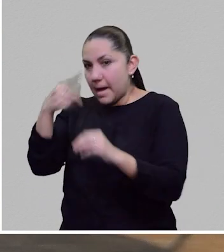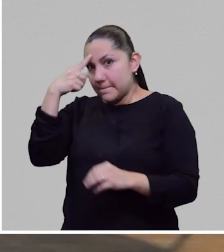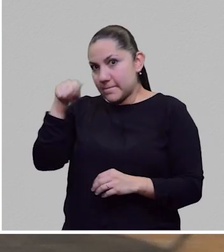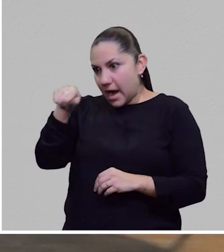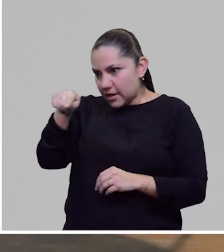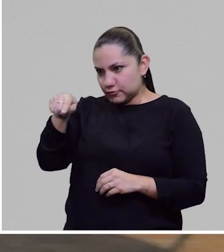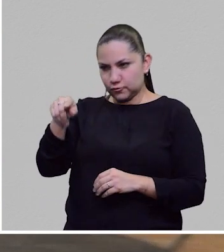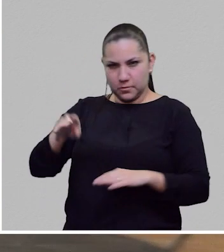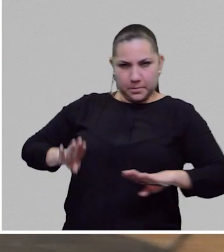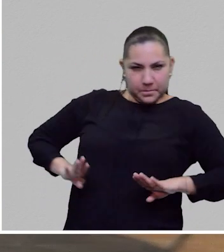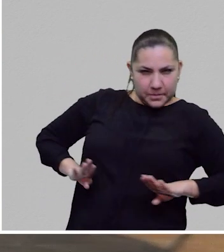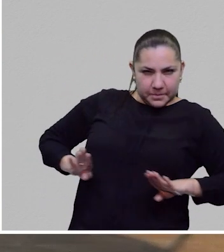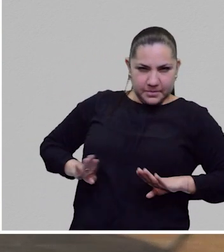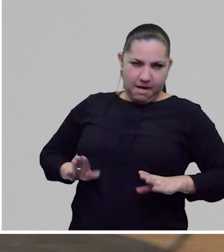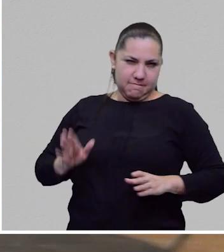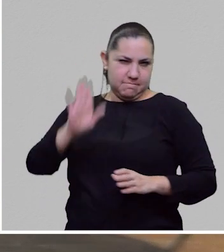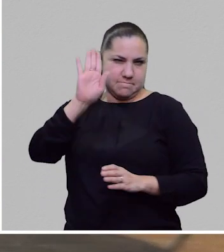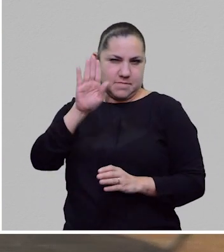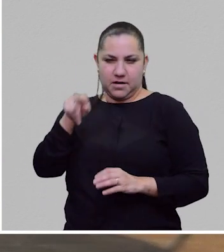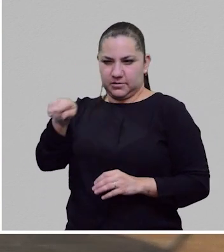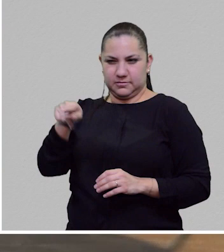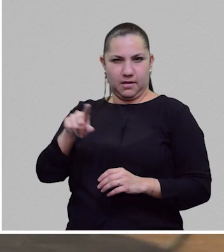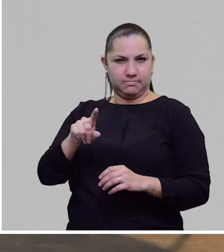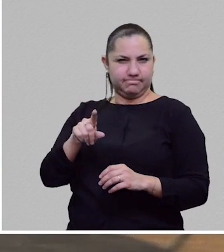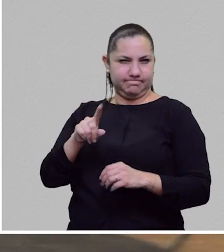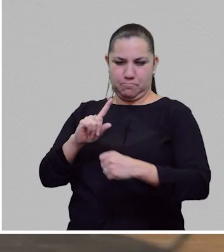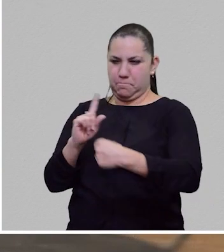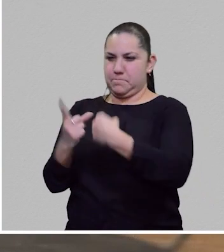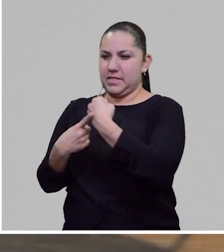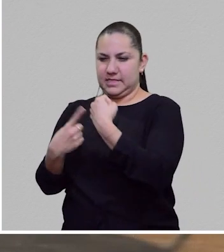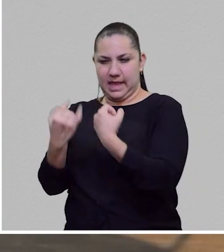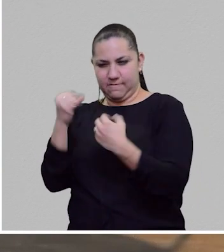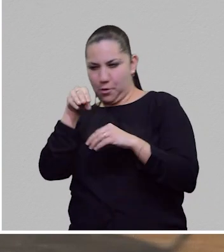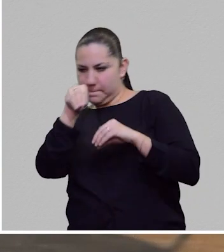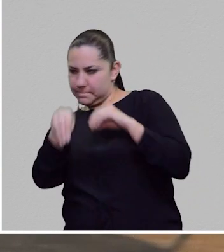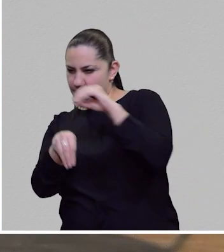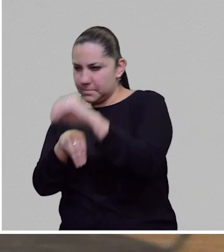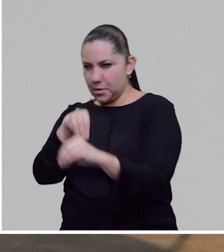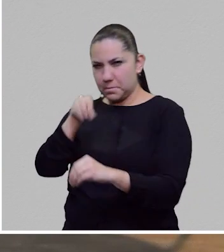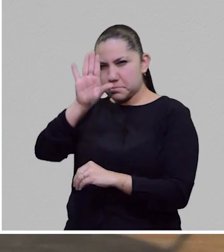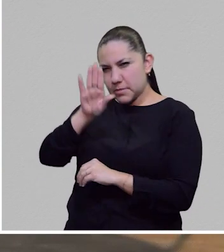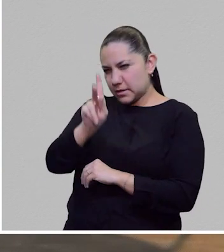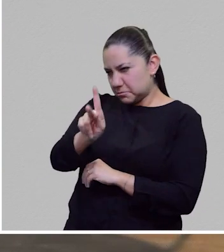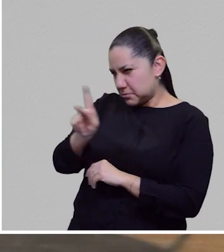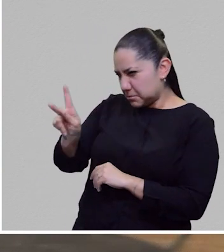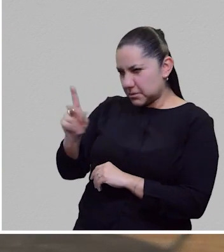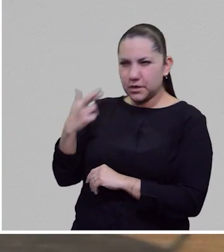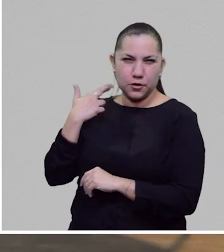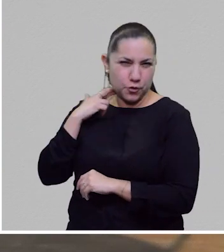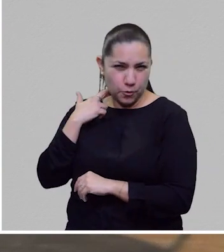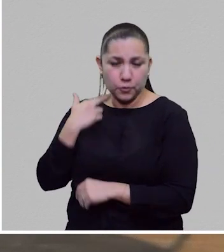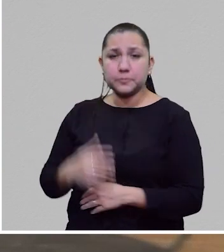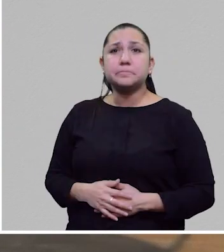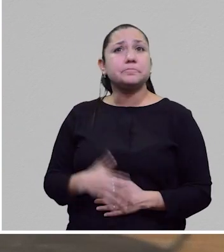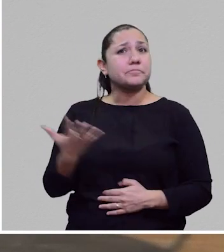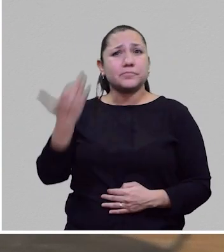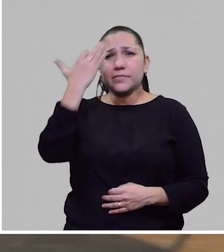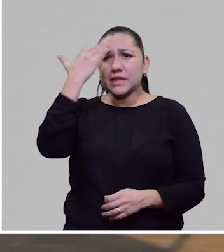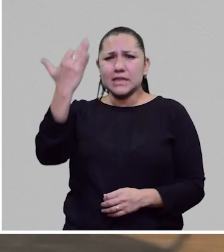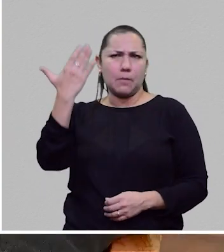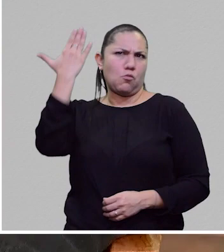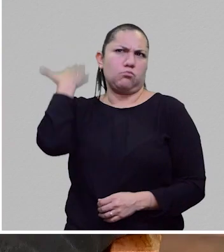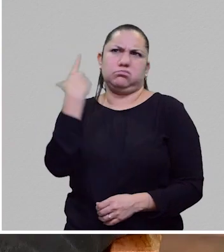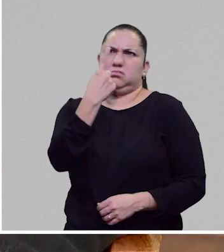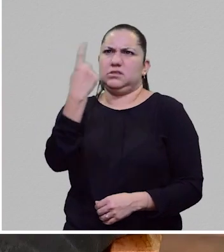trascendencia que colocamos en el robot como metáfora. Ahora, propiamente, incluso el término es acuñado hace